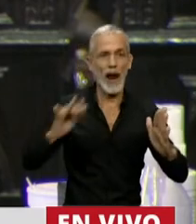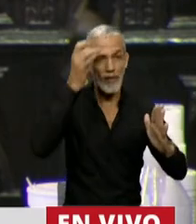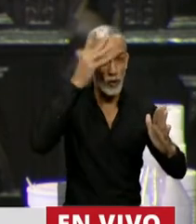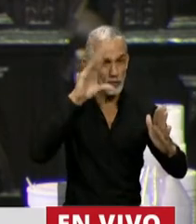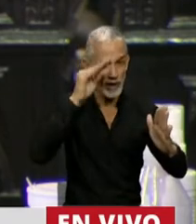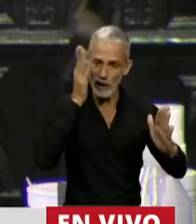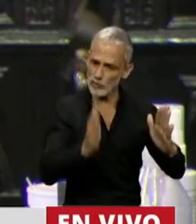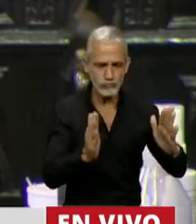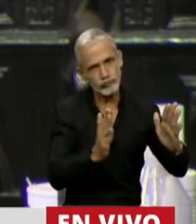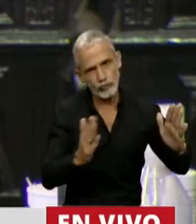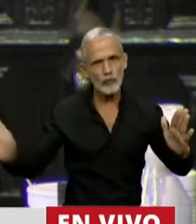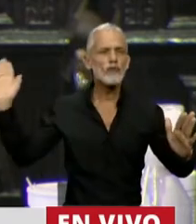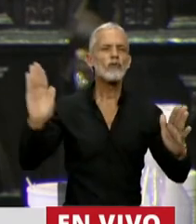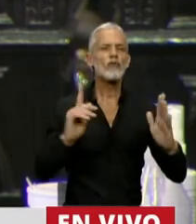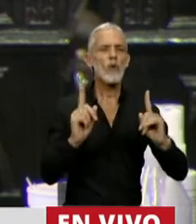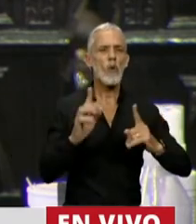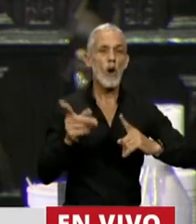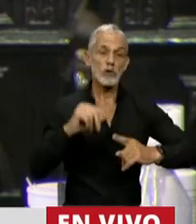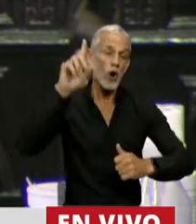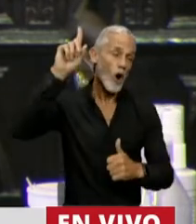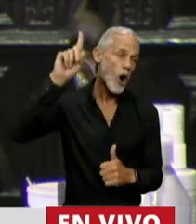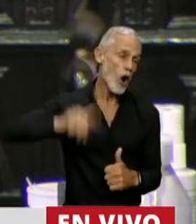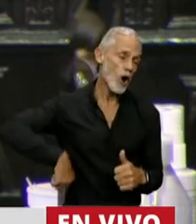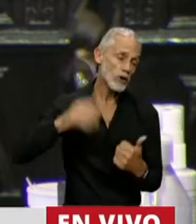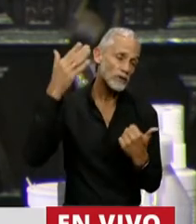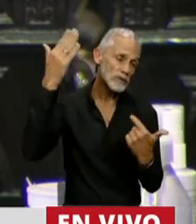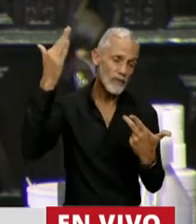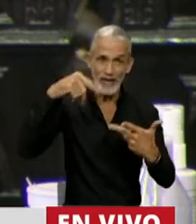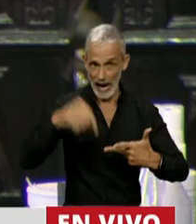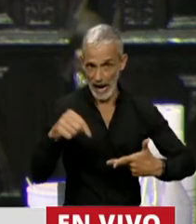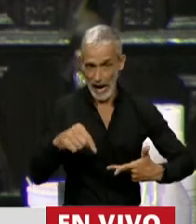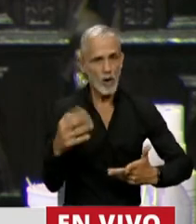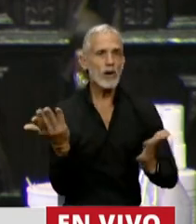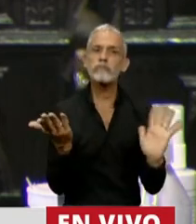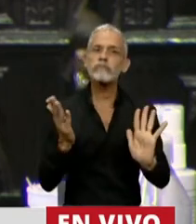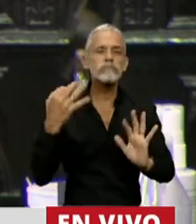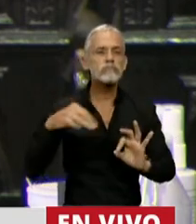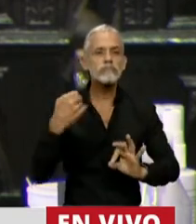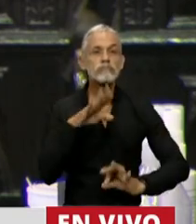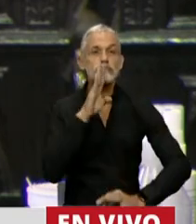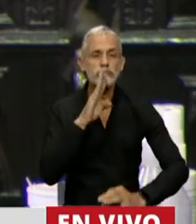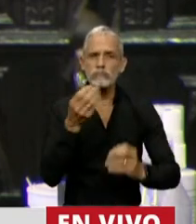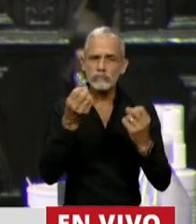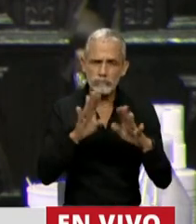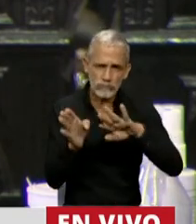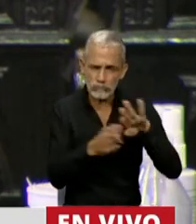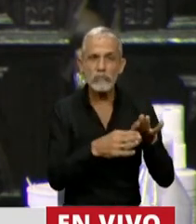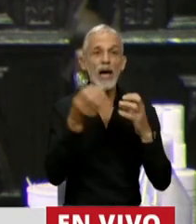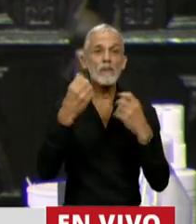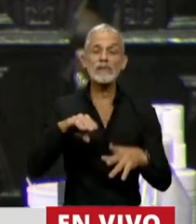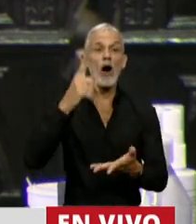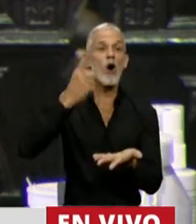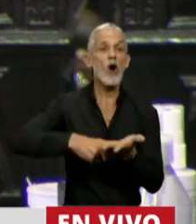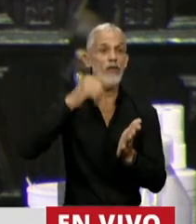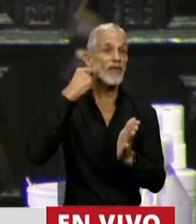uso de la palabra durante todo el día de la sesión, ahora corresponde entrar al orden del día. Yo